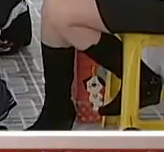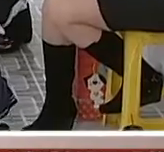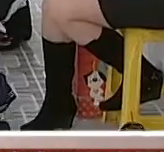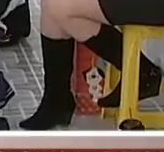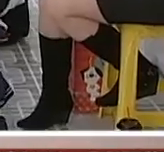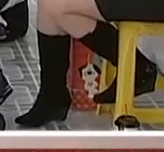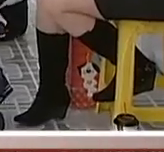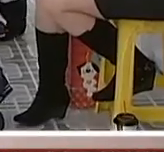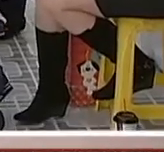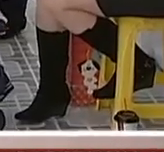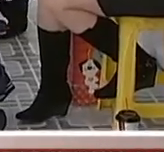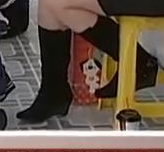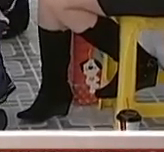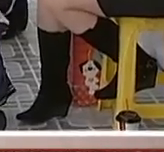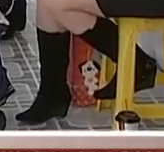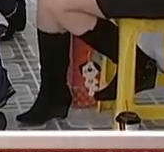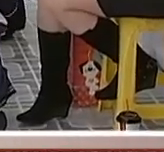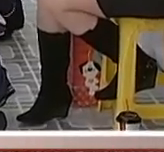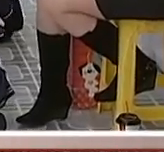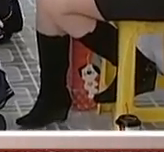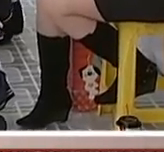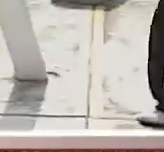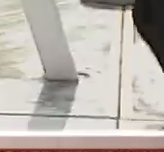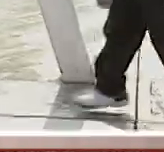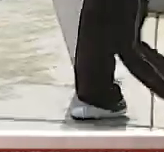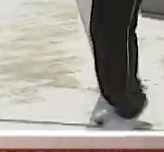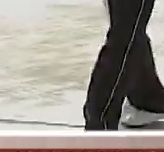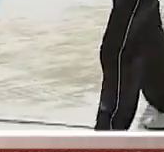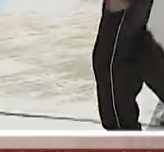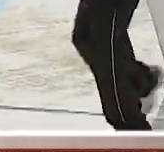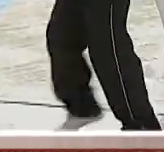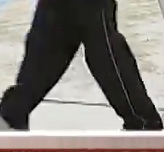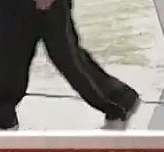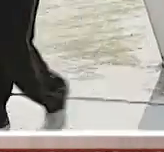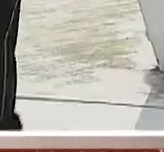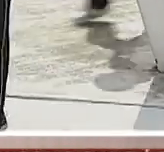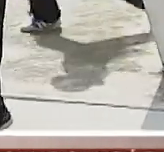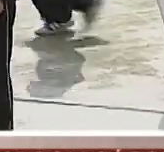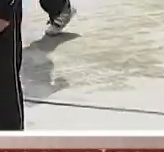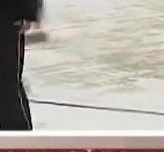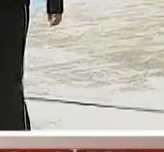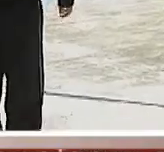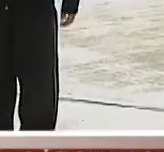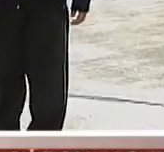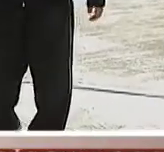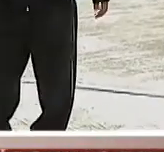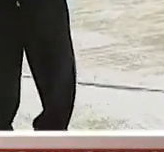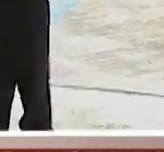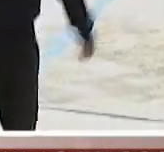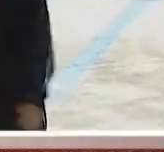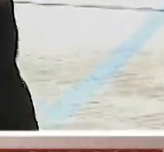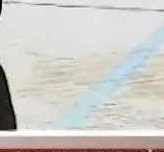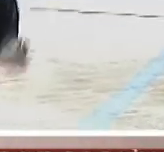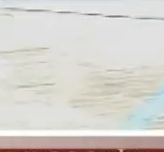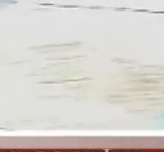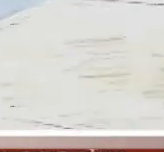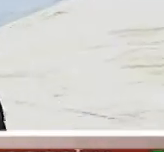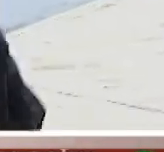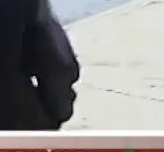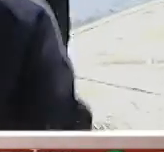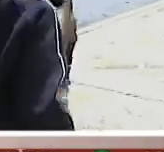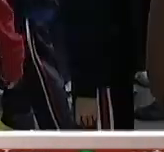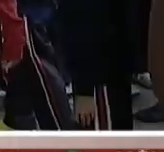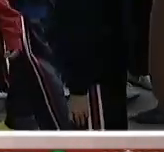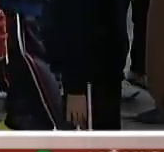-2017. El ánimo, bueno, pues, ¿qué te digo? Algunos todavía desmañanados, otros muy nerviosos. Fíjate que me he encontrado con muchos